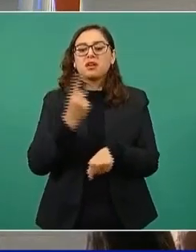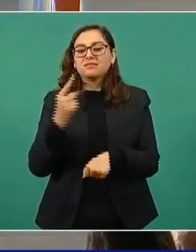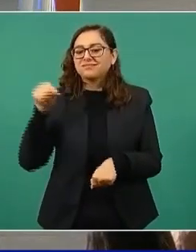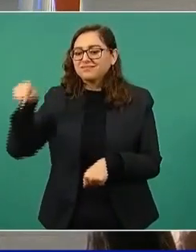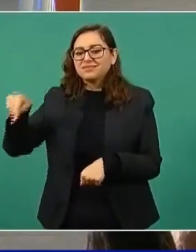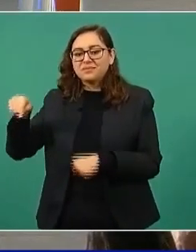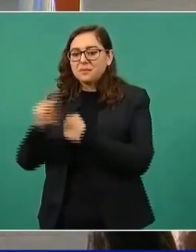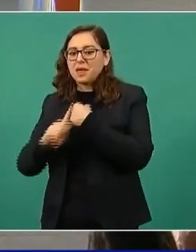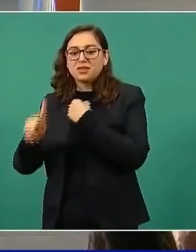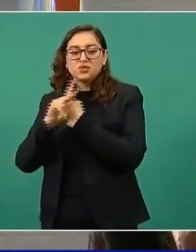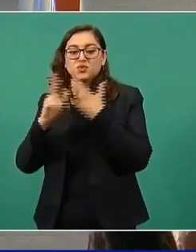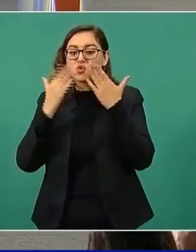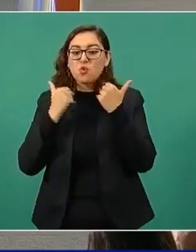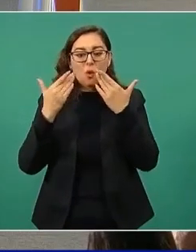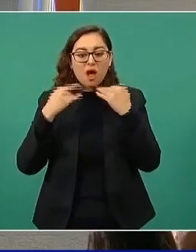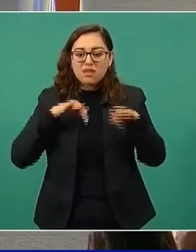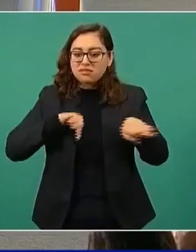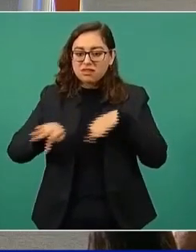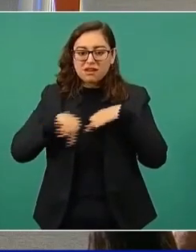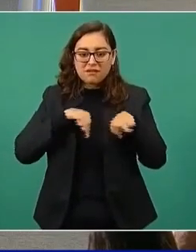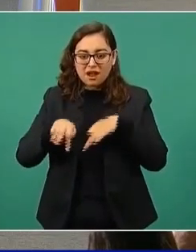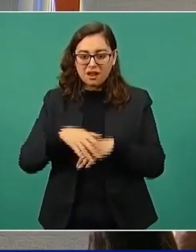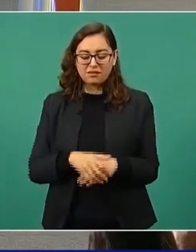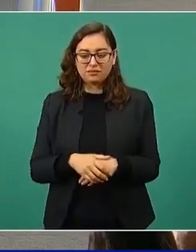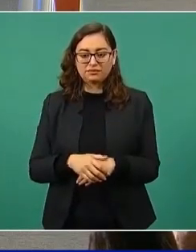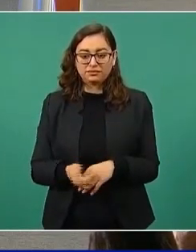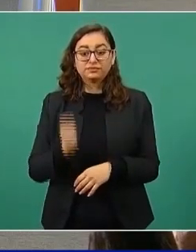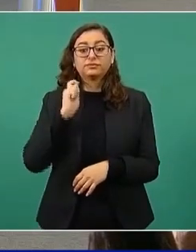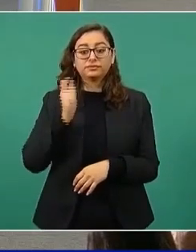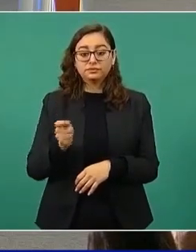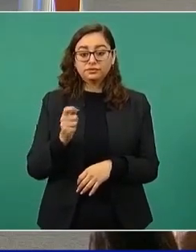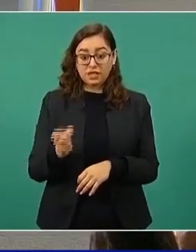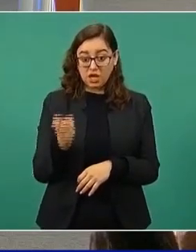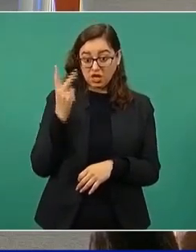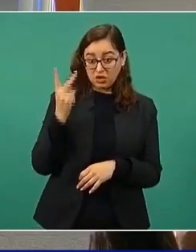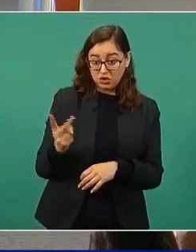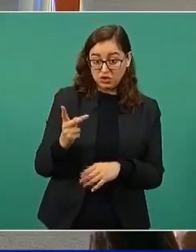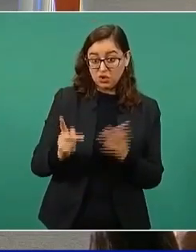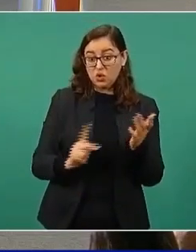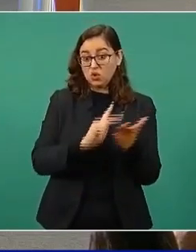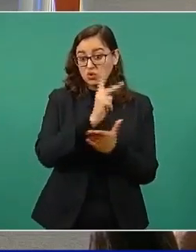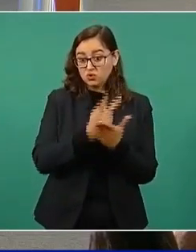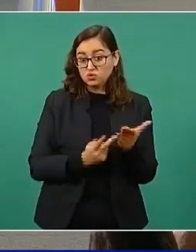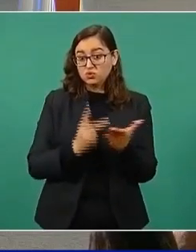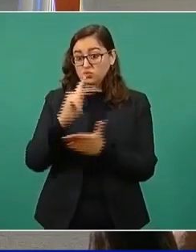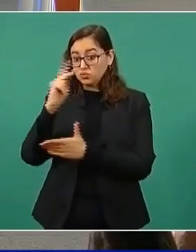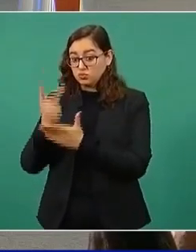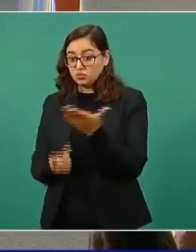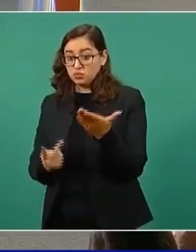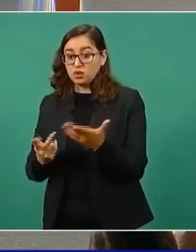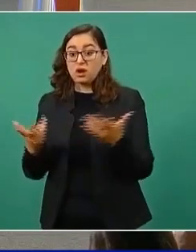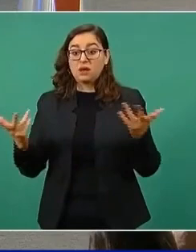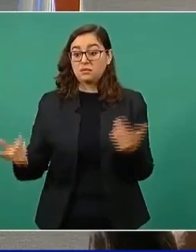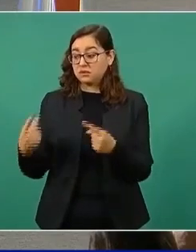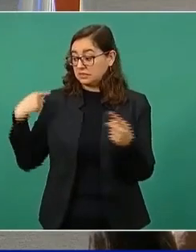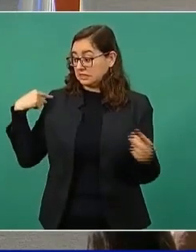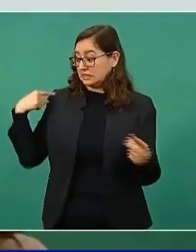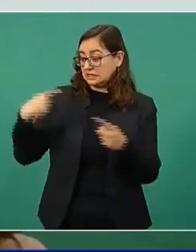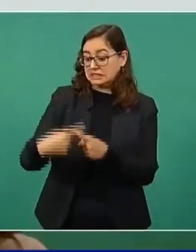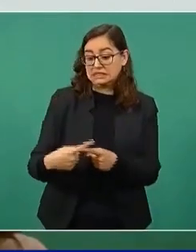En suma, con estos dos programas estaríamos atendiendo en menos de seis meses